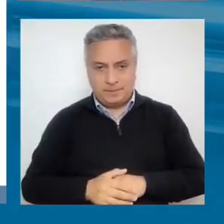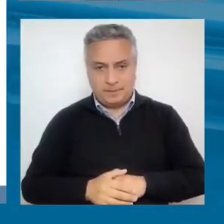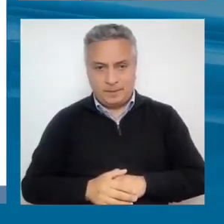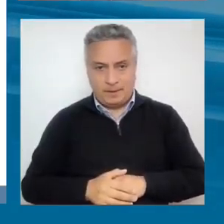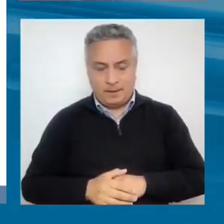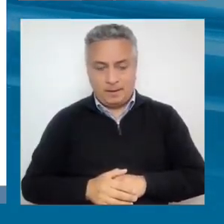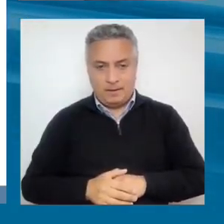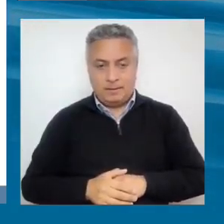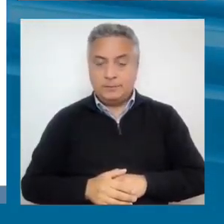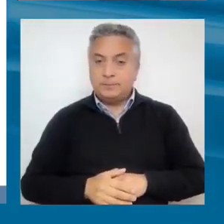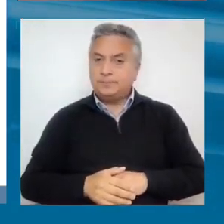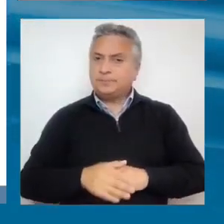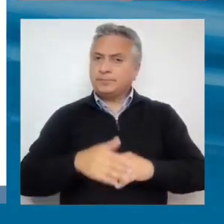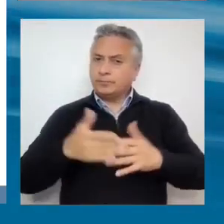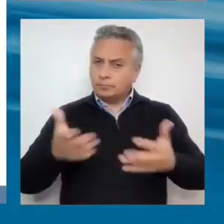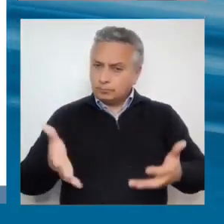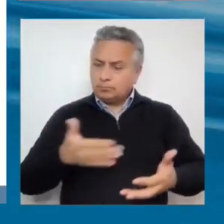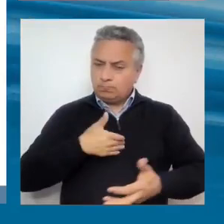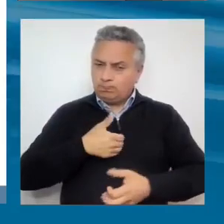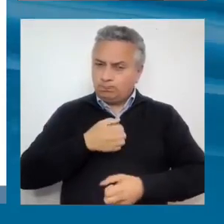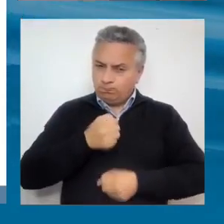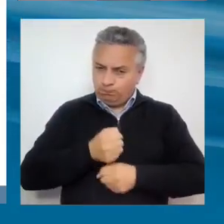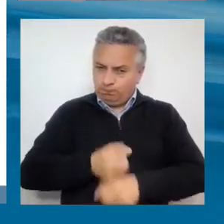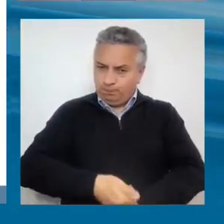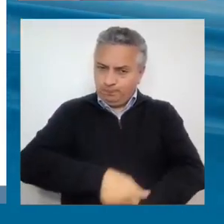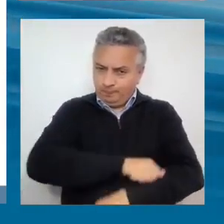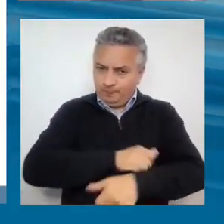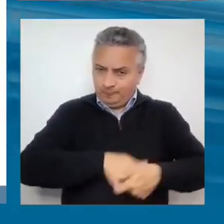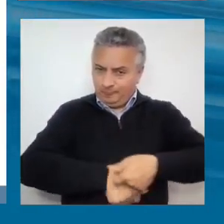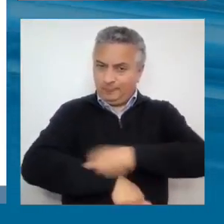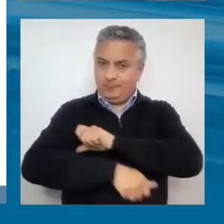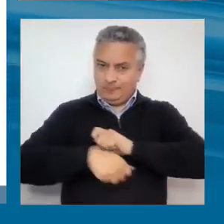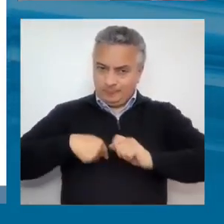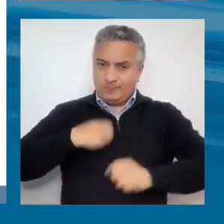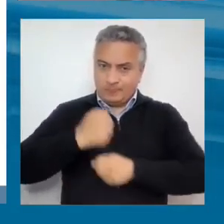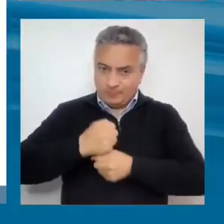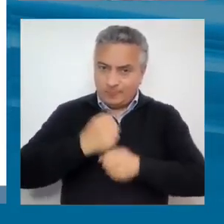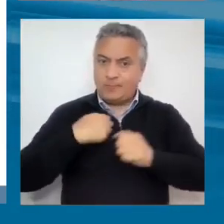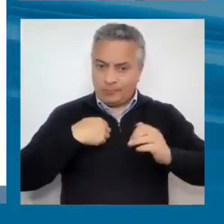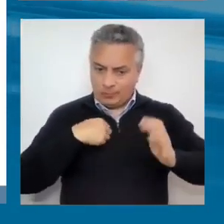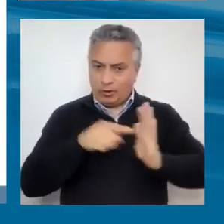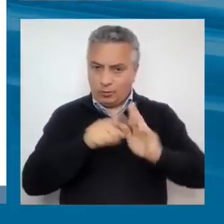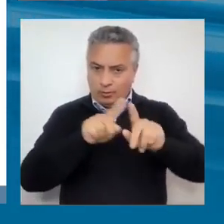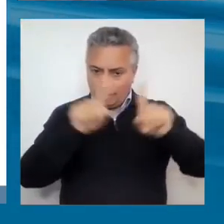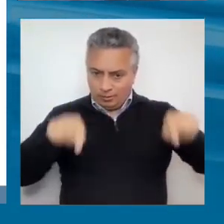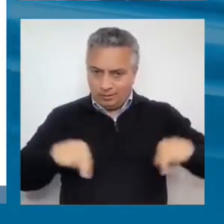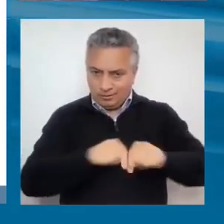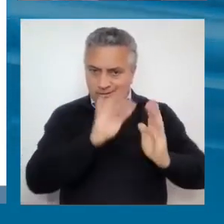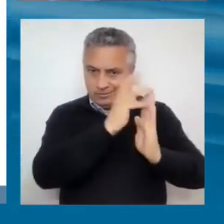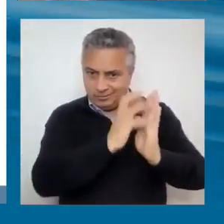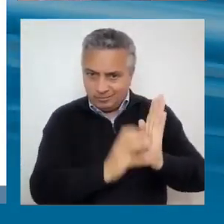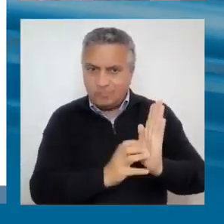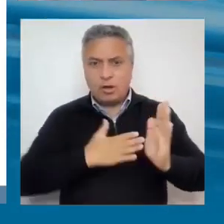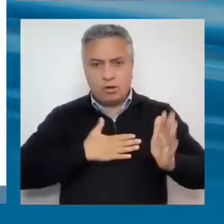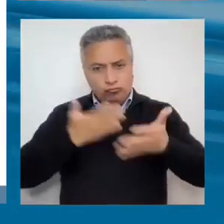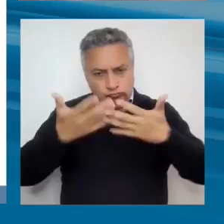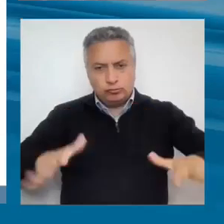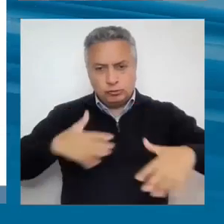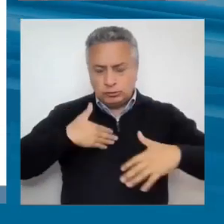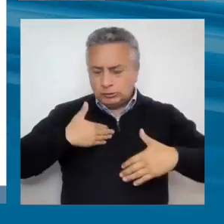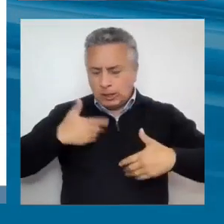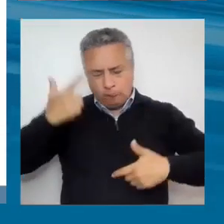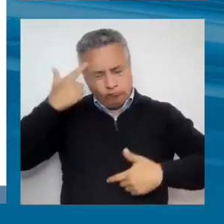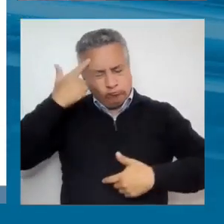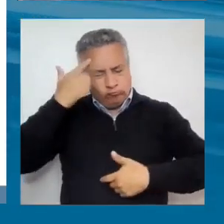Un esfuerzo que hacemos en el documento, y hemos estado reflexionando mucho sobre el tema, es cómo